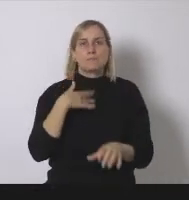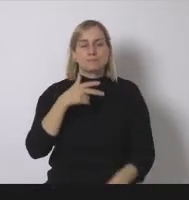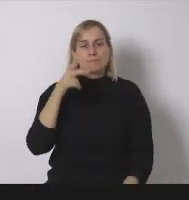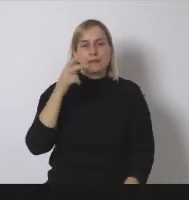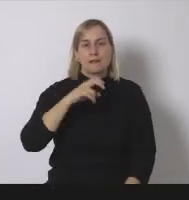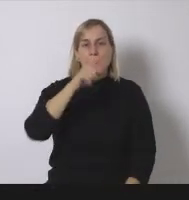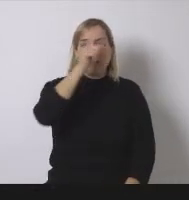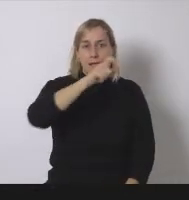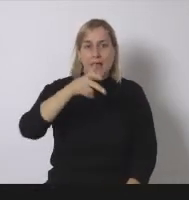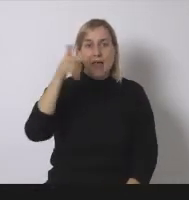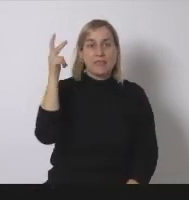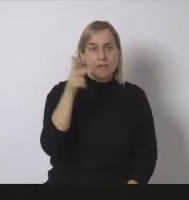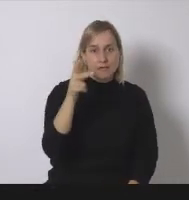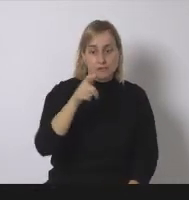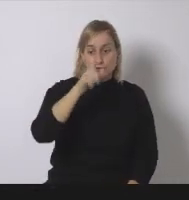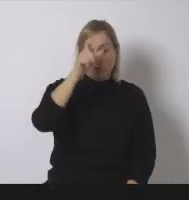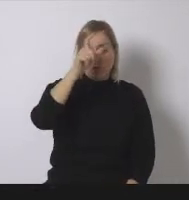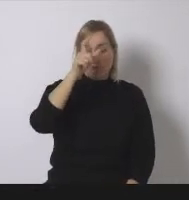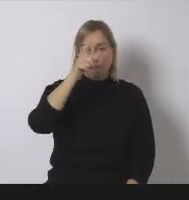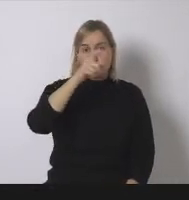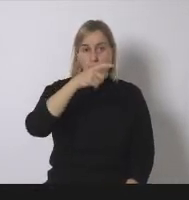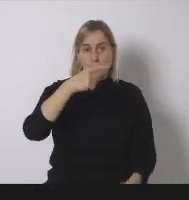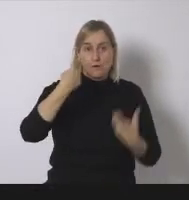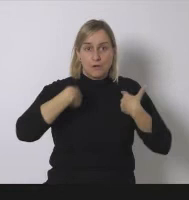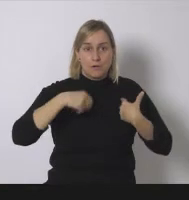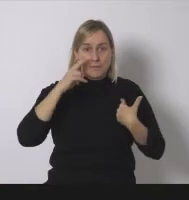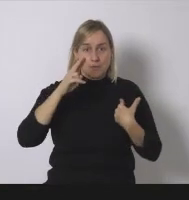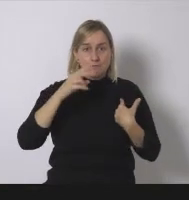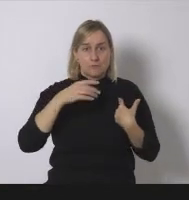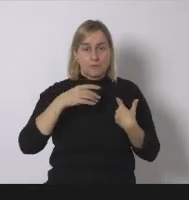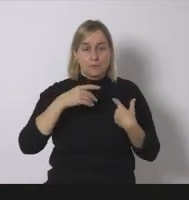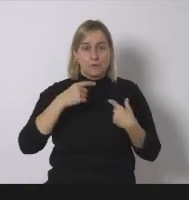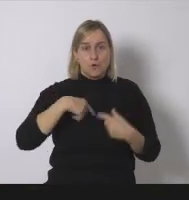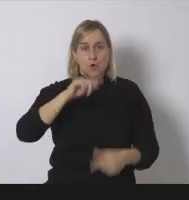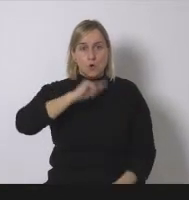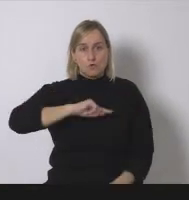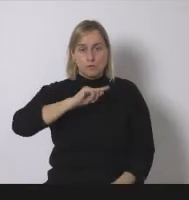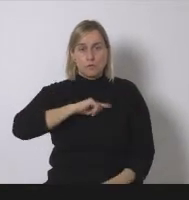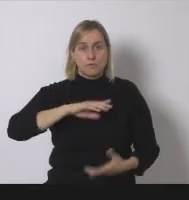conscientes de las limitaciones y los problemas éticos es